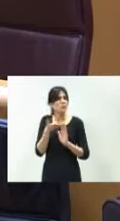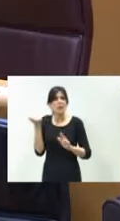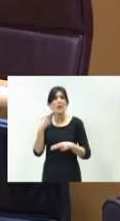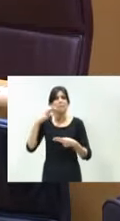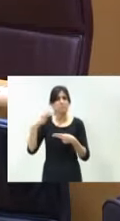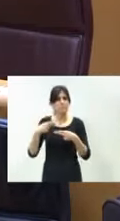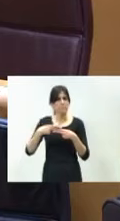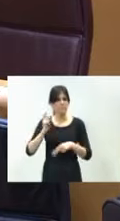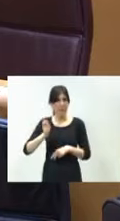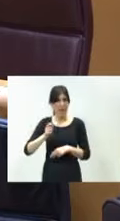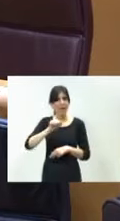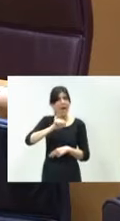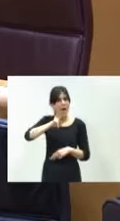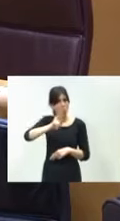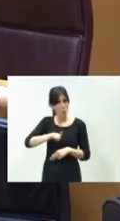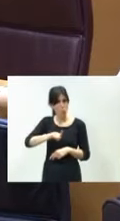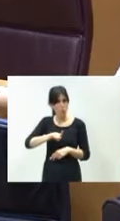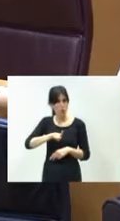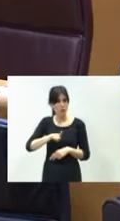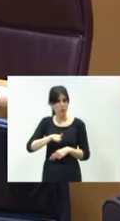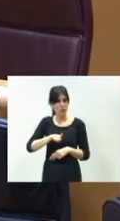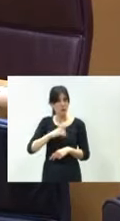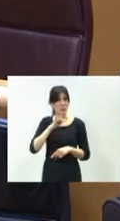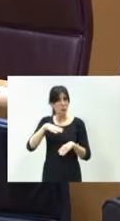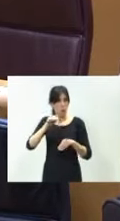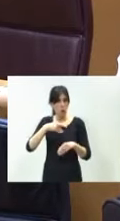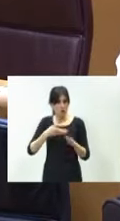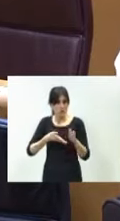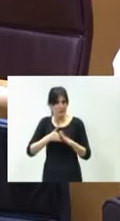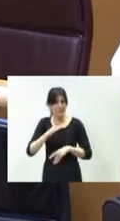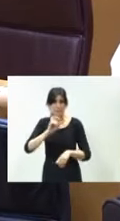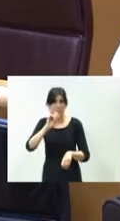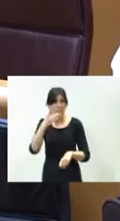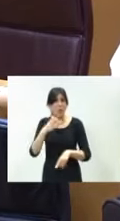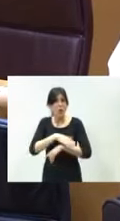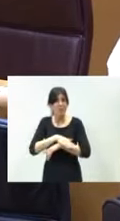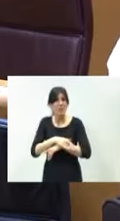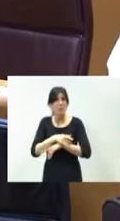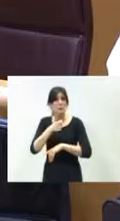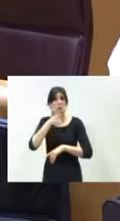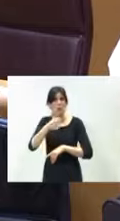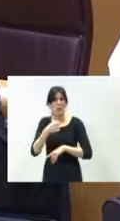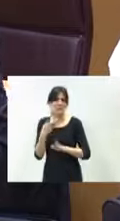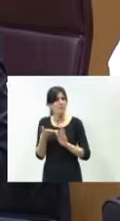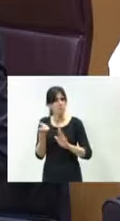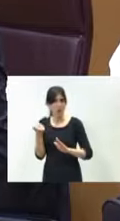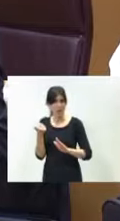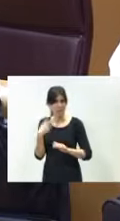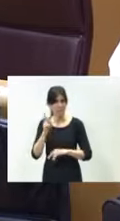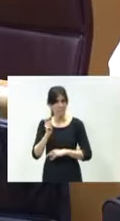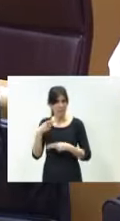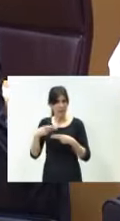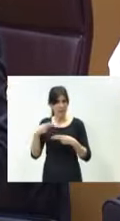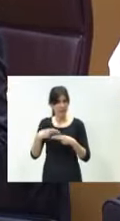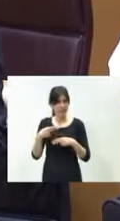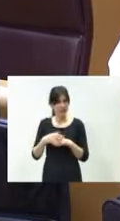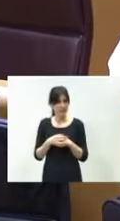de la 1 nada más salir de Burgos. Eso es lo primero que hizo el Gobierno del Partido Socialista. Y mire, hacemos